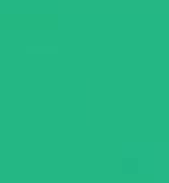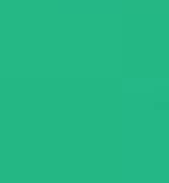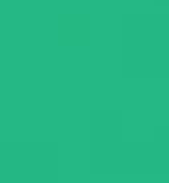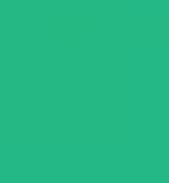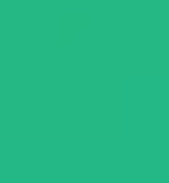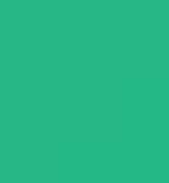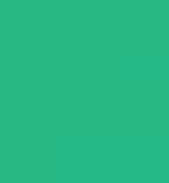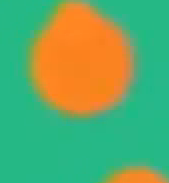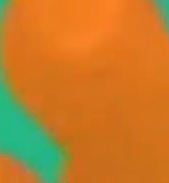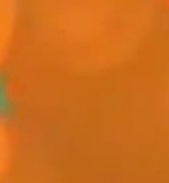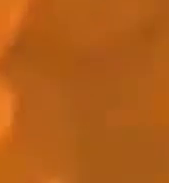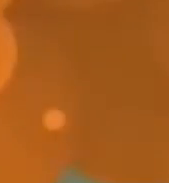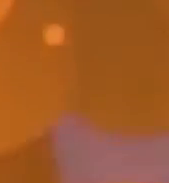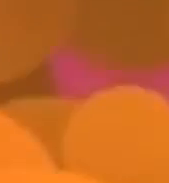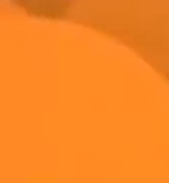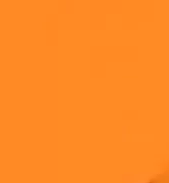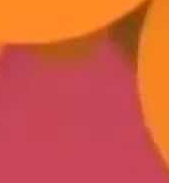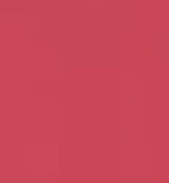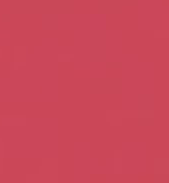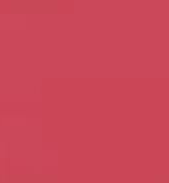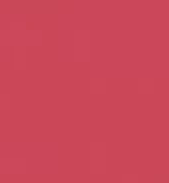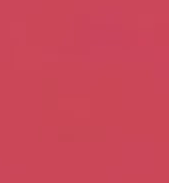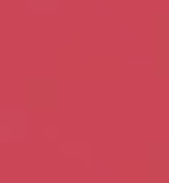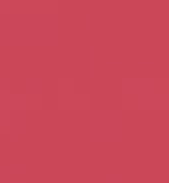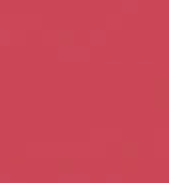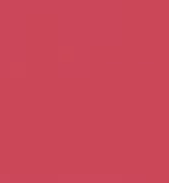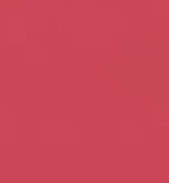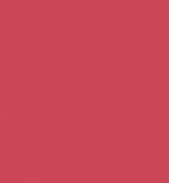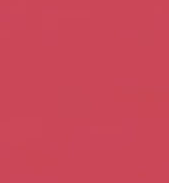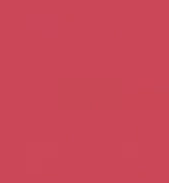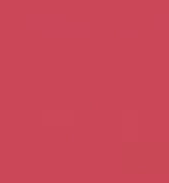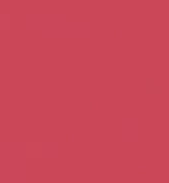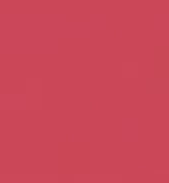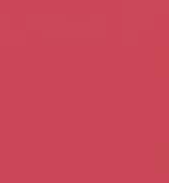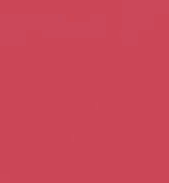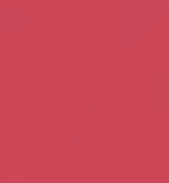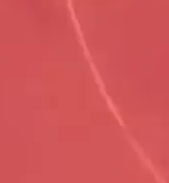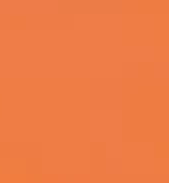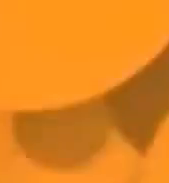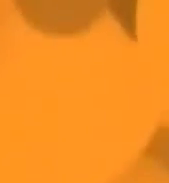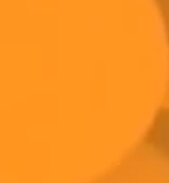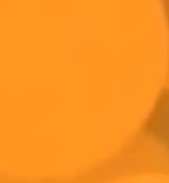Estás viendo Las noticias